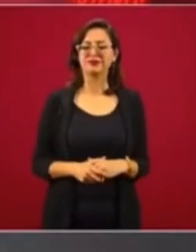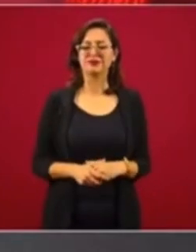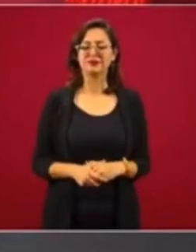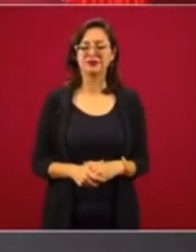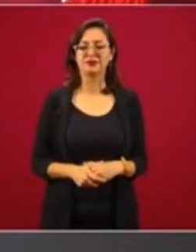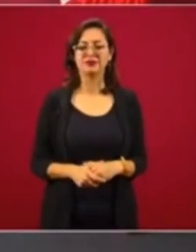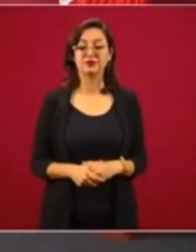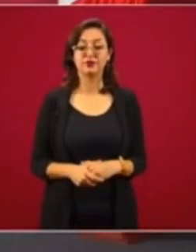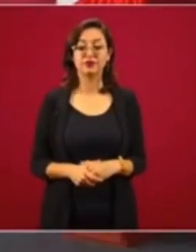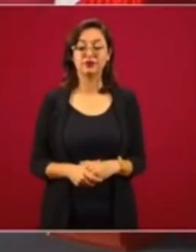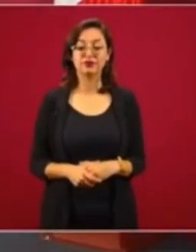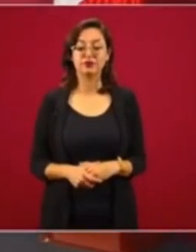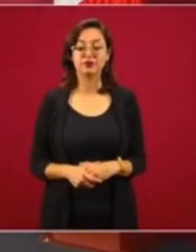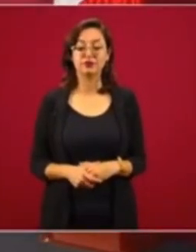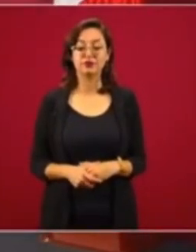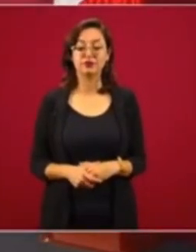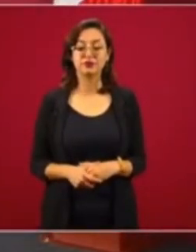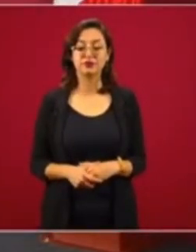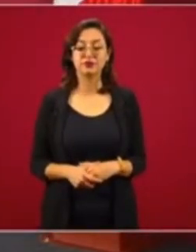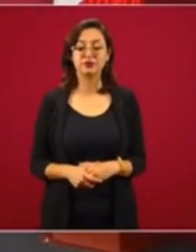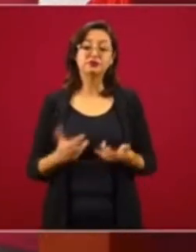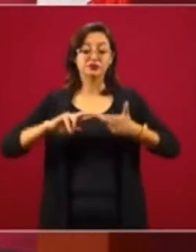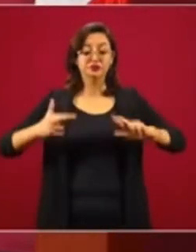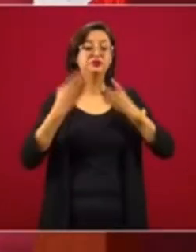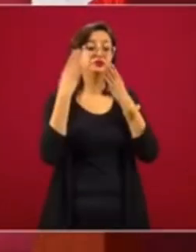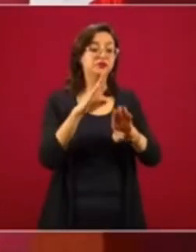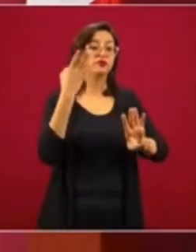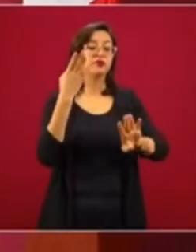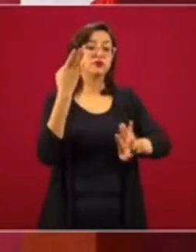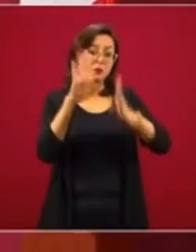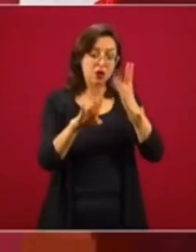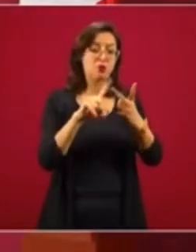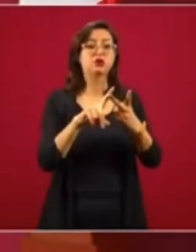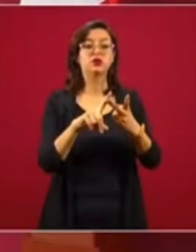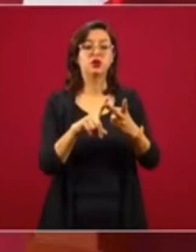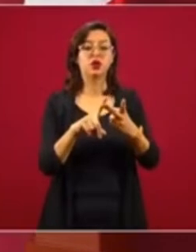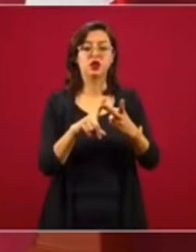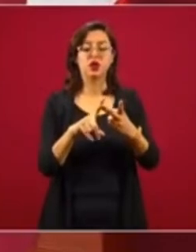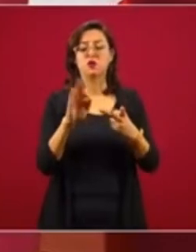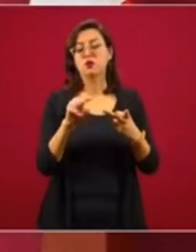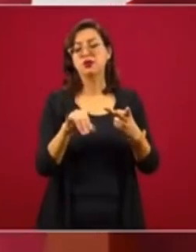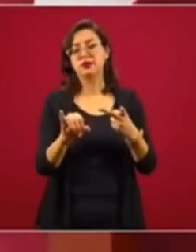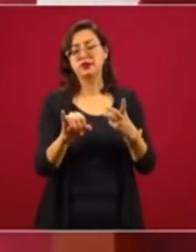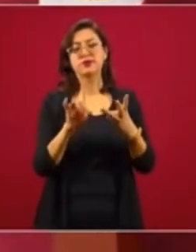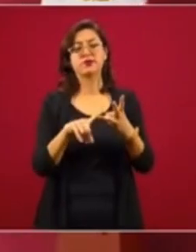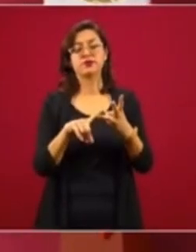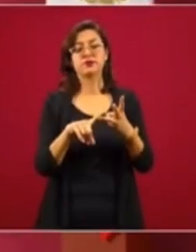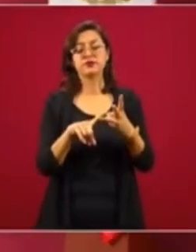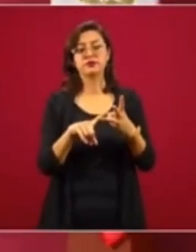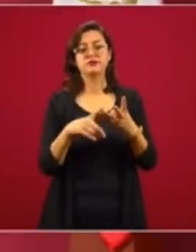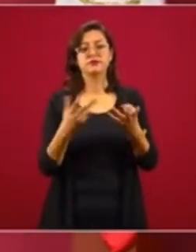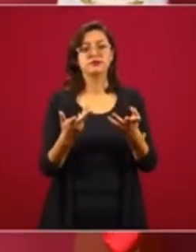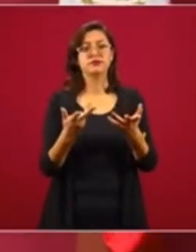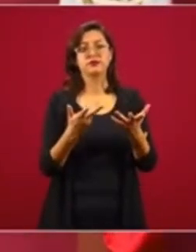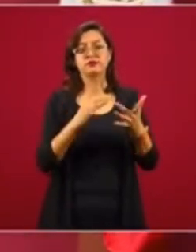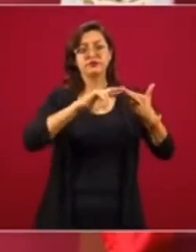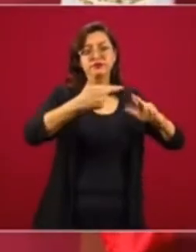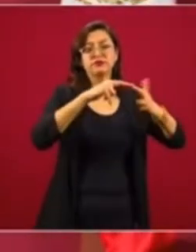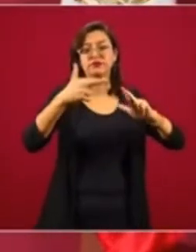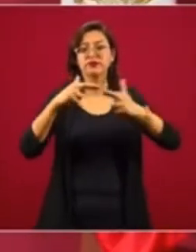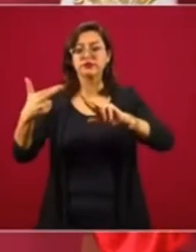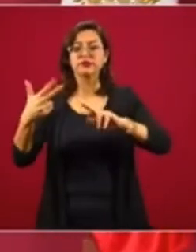Y por las relaciones que se tienen con el Banco Mundial, con el FMI, pues van a seguir